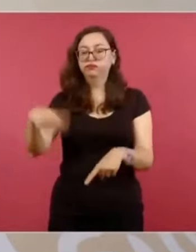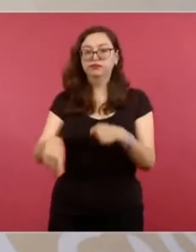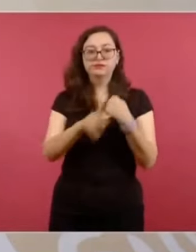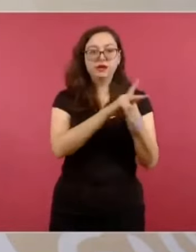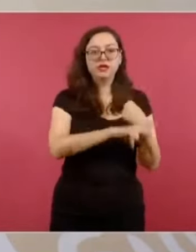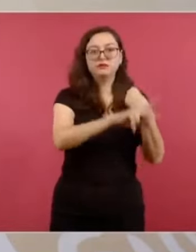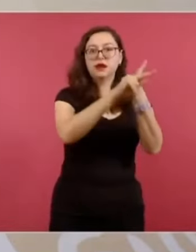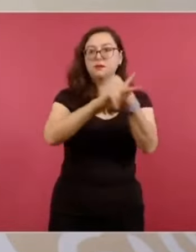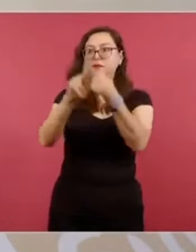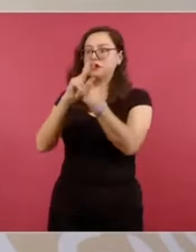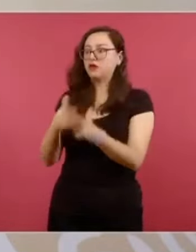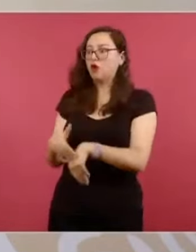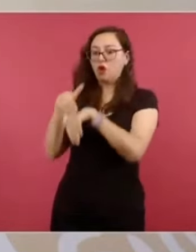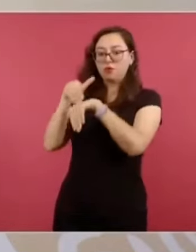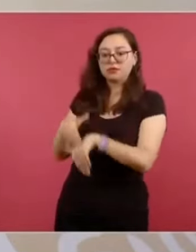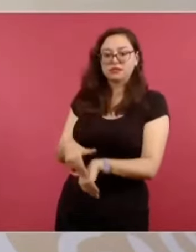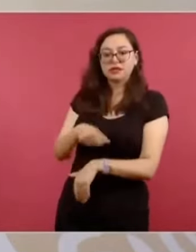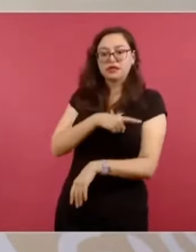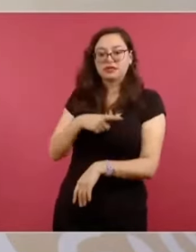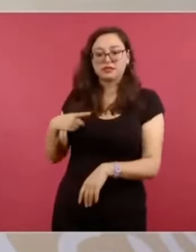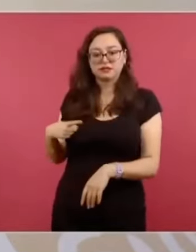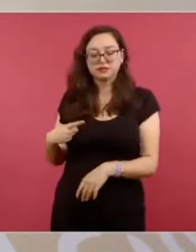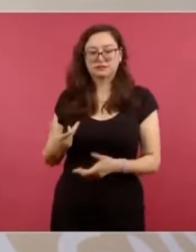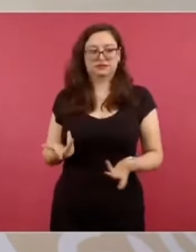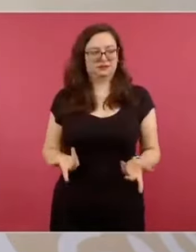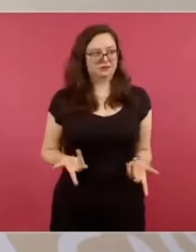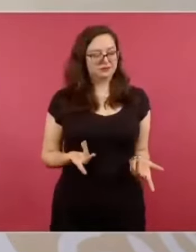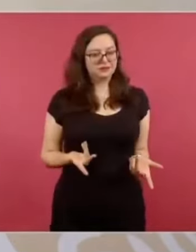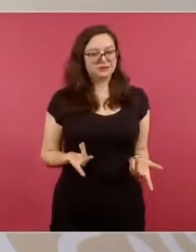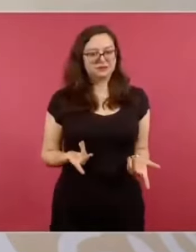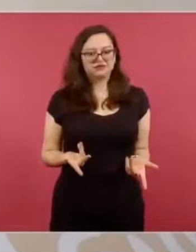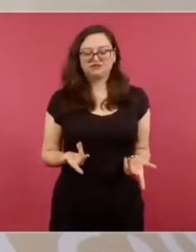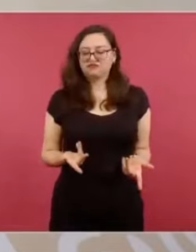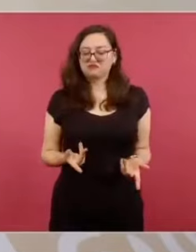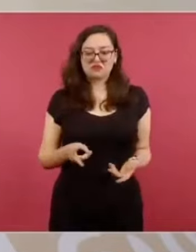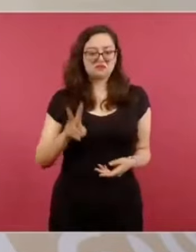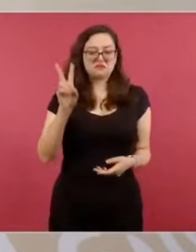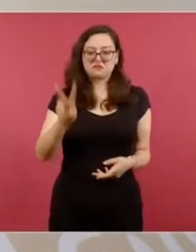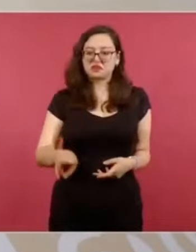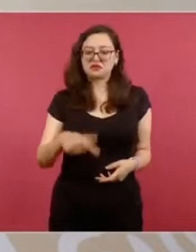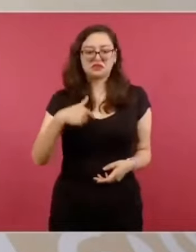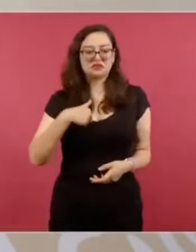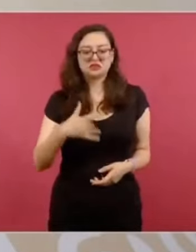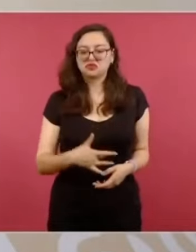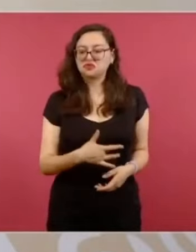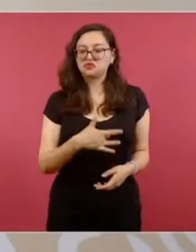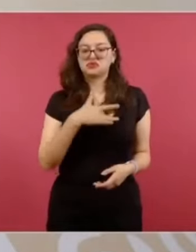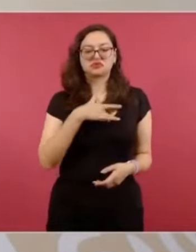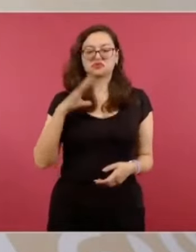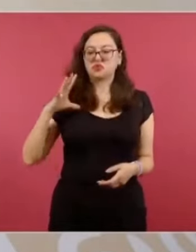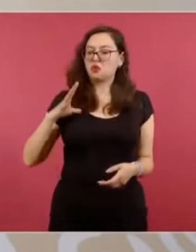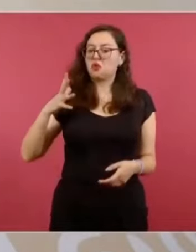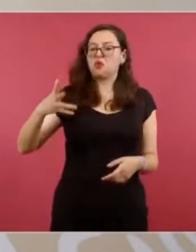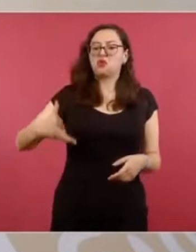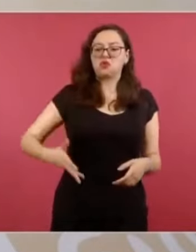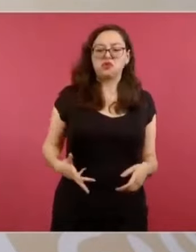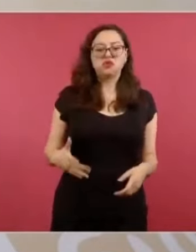Para mí es un gran orgullo y para muchos mexicanos que por primera vez